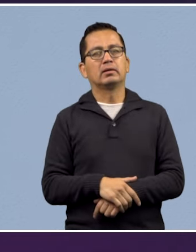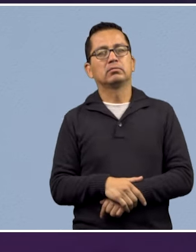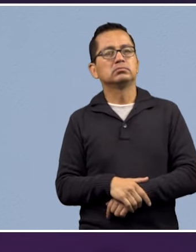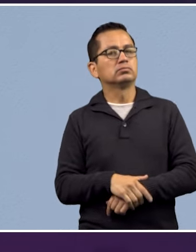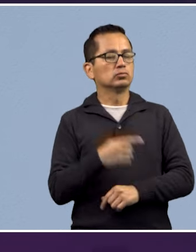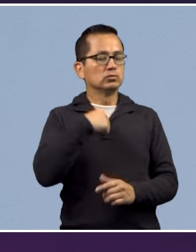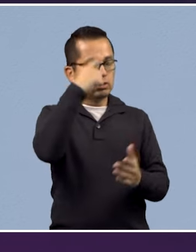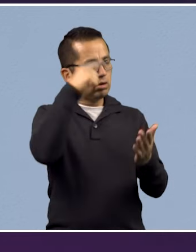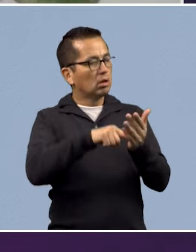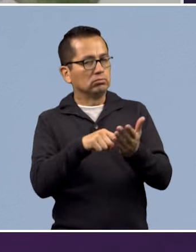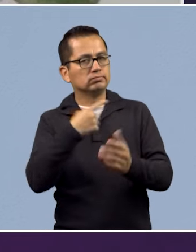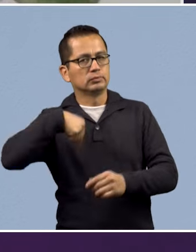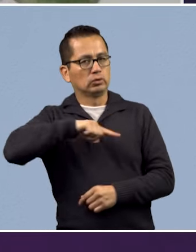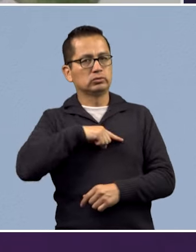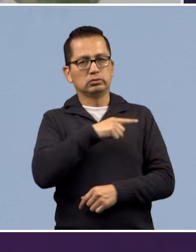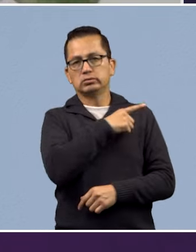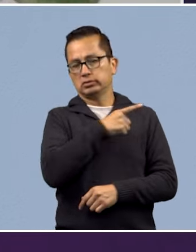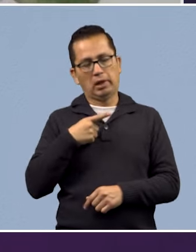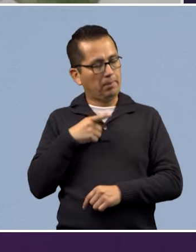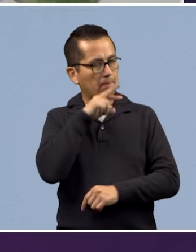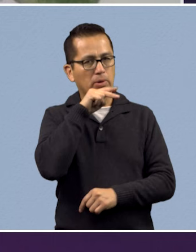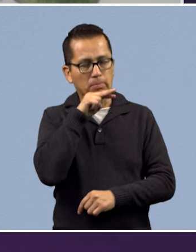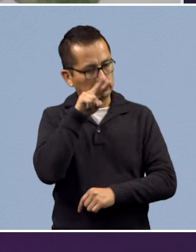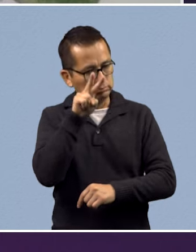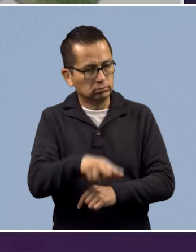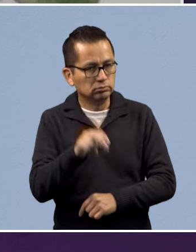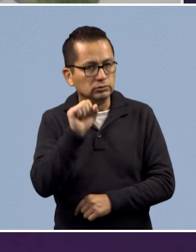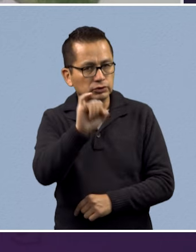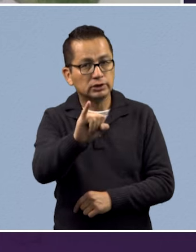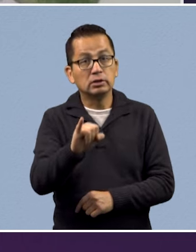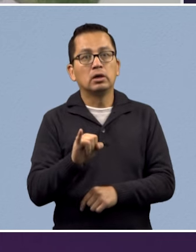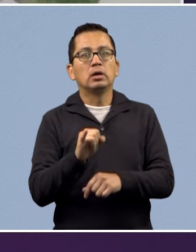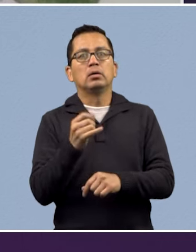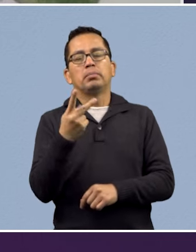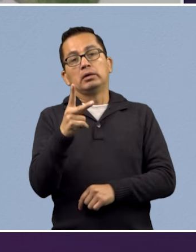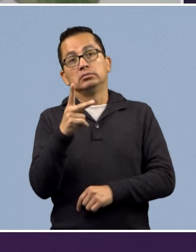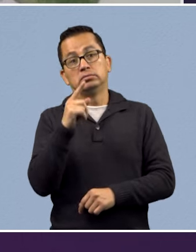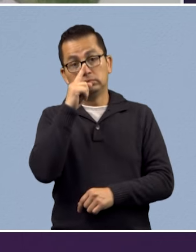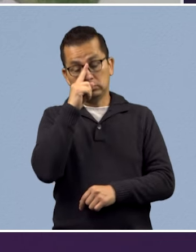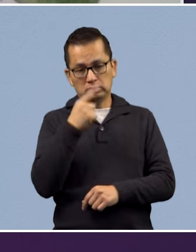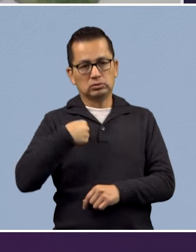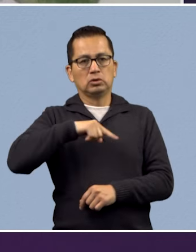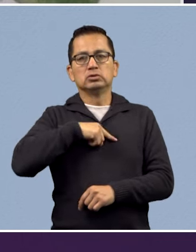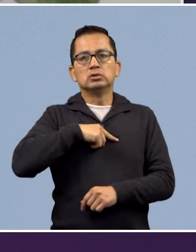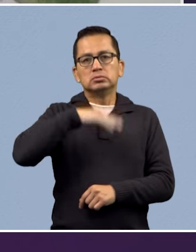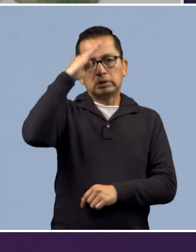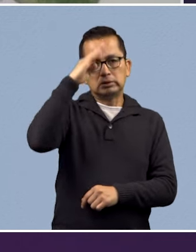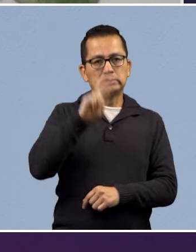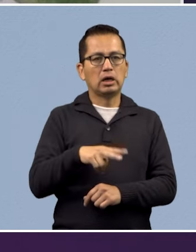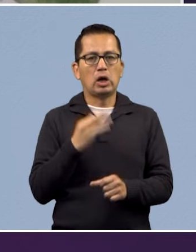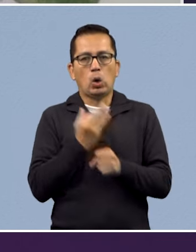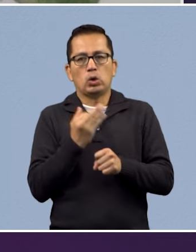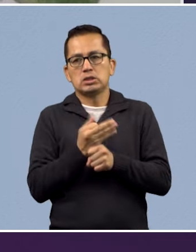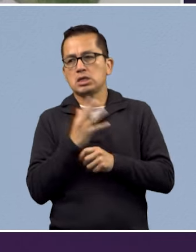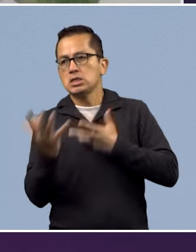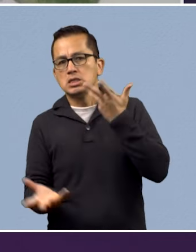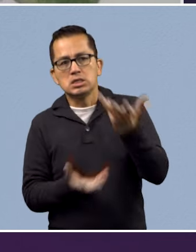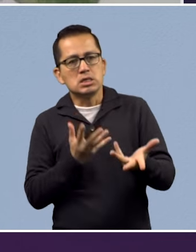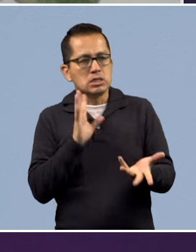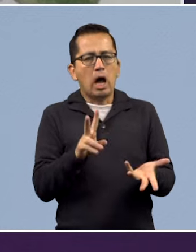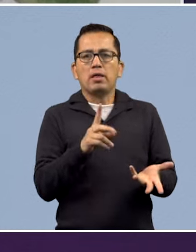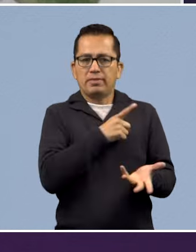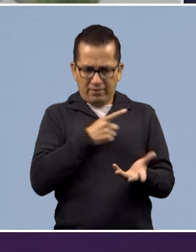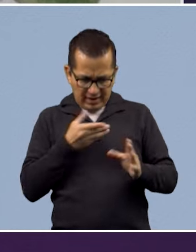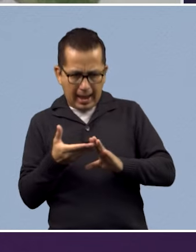Bueno, yo creo que sí nos debería preocupar y yo pienso que pues lo malo es que todos nos preocupamos cuando nos está llegando el agua al cuello